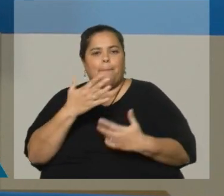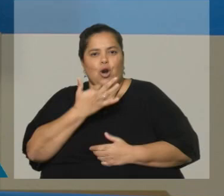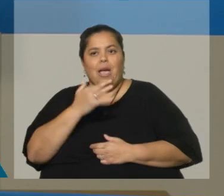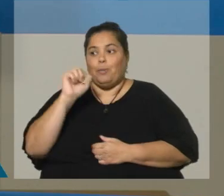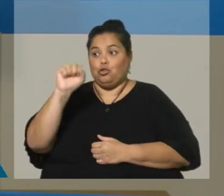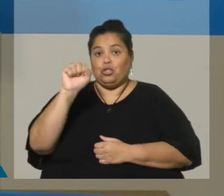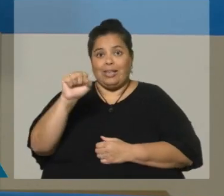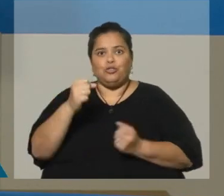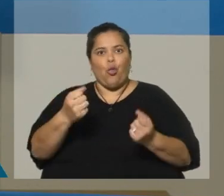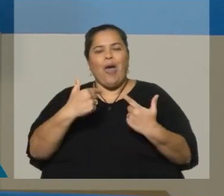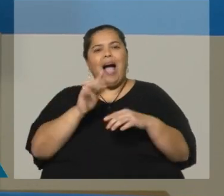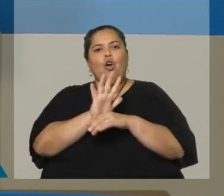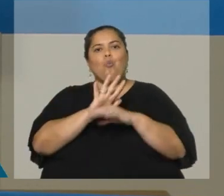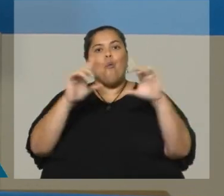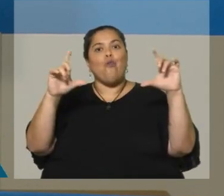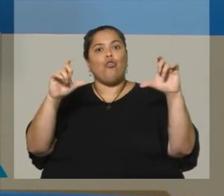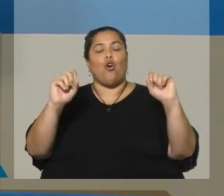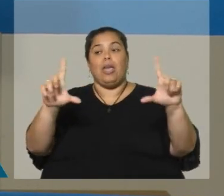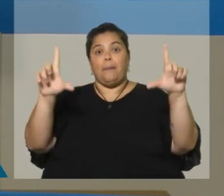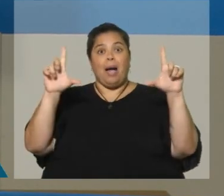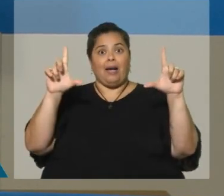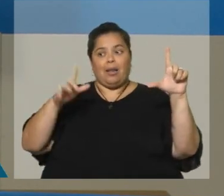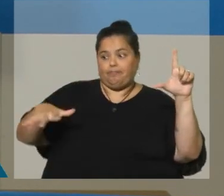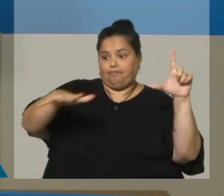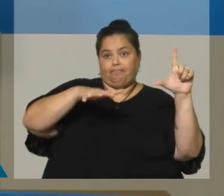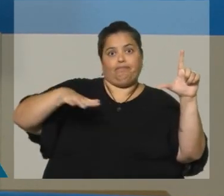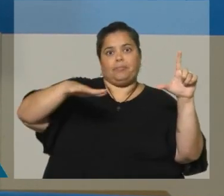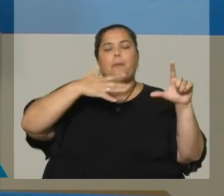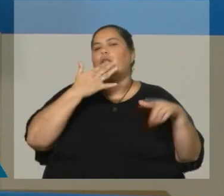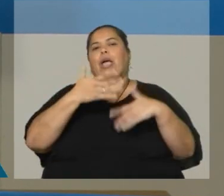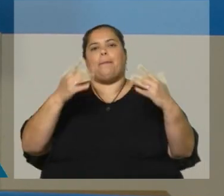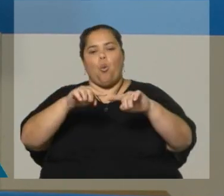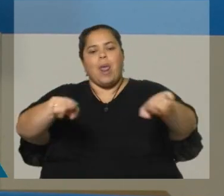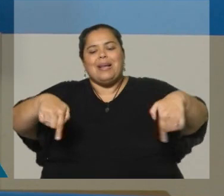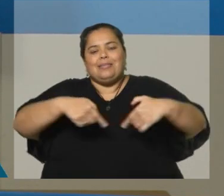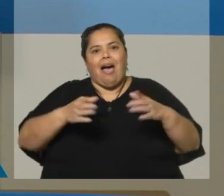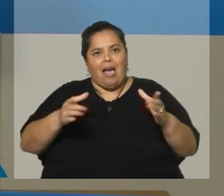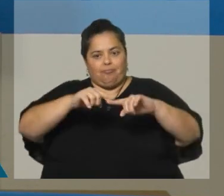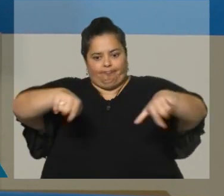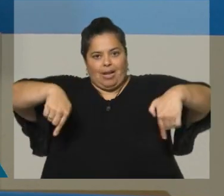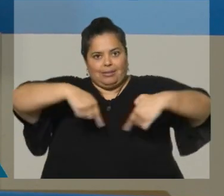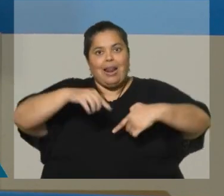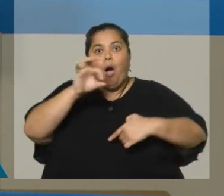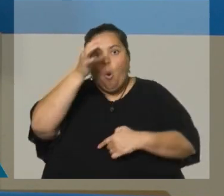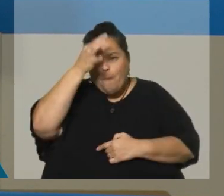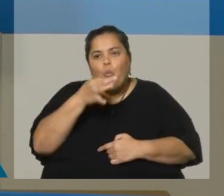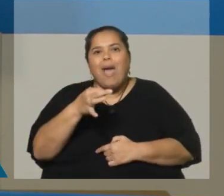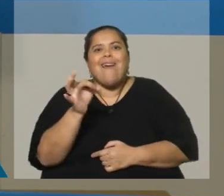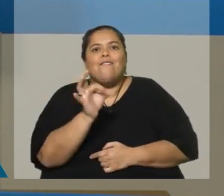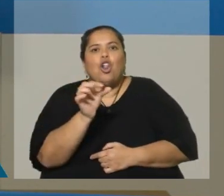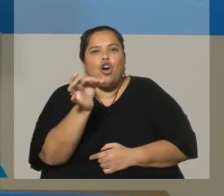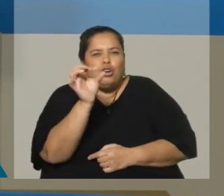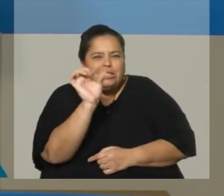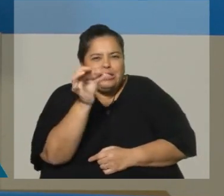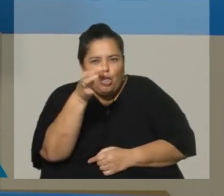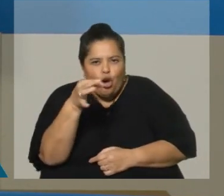muy nítida a nivel de un área geográfica muy pequeña, por ejemplo, una manzana o un pequeño pueblo. No hay ningún otro instrumento estadístico que permita